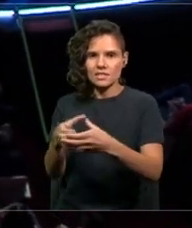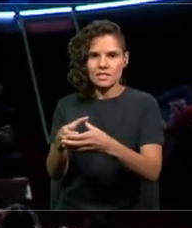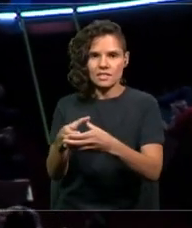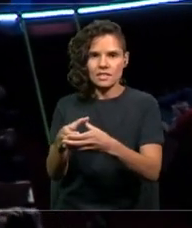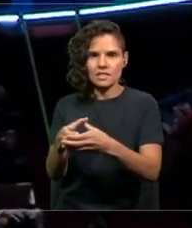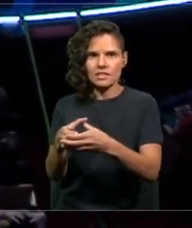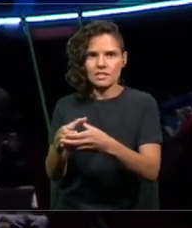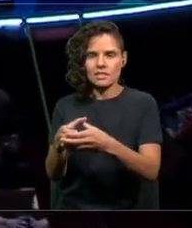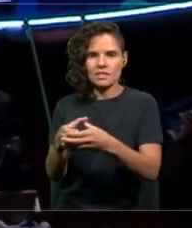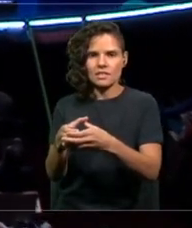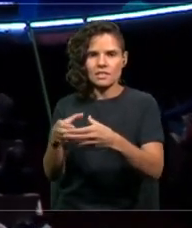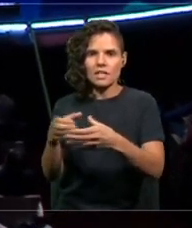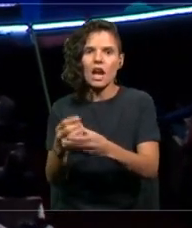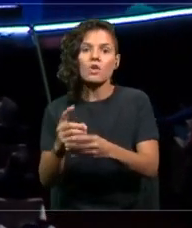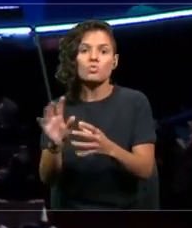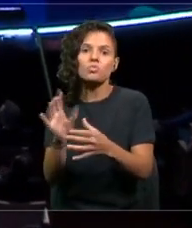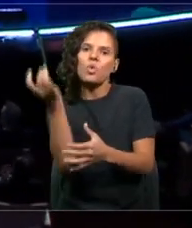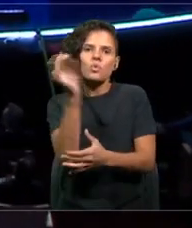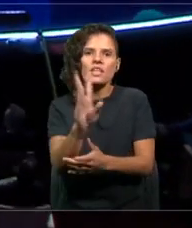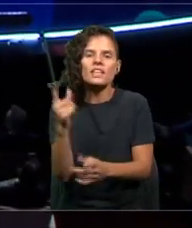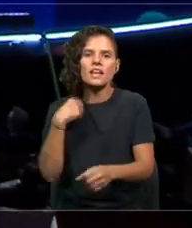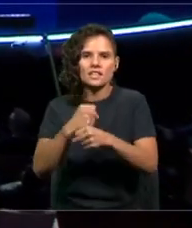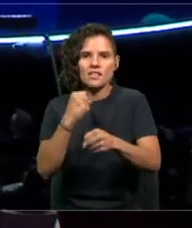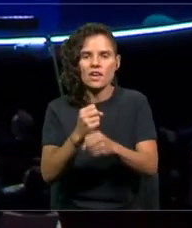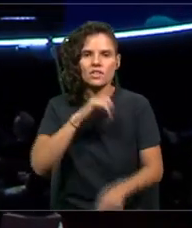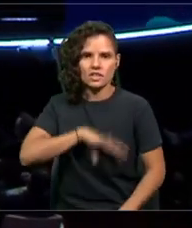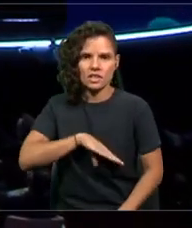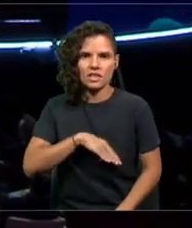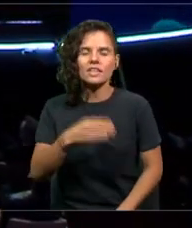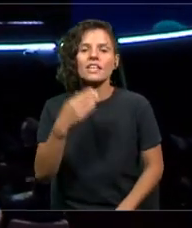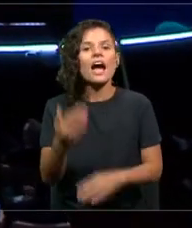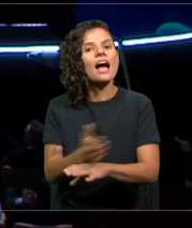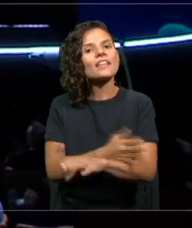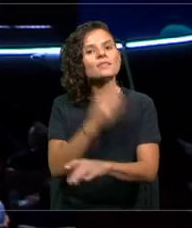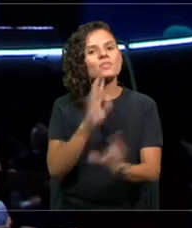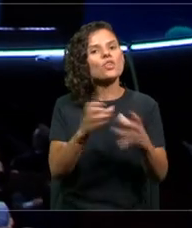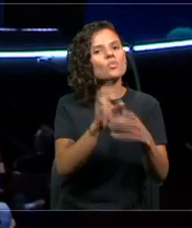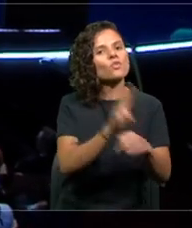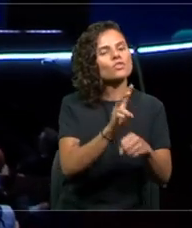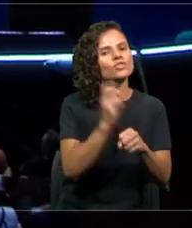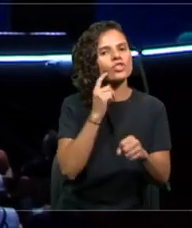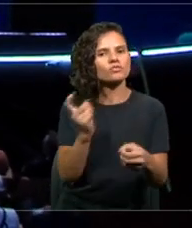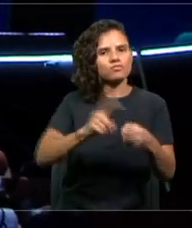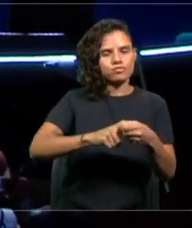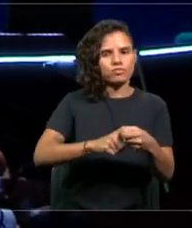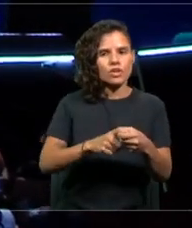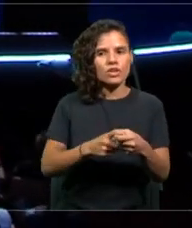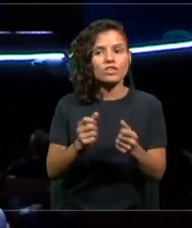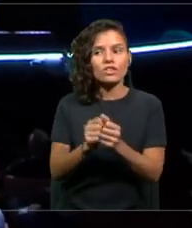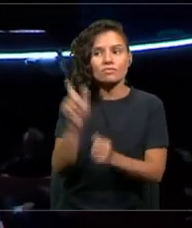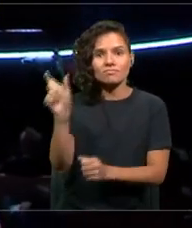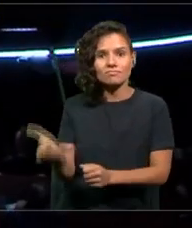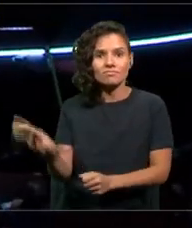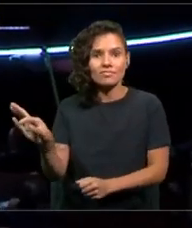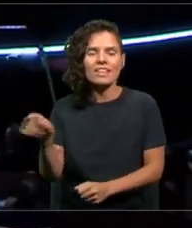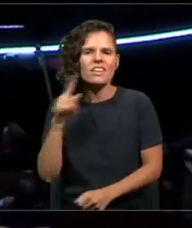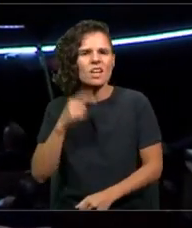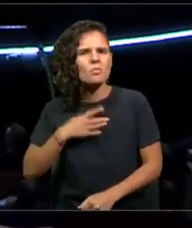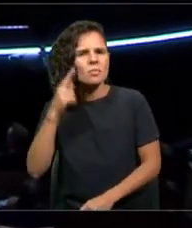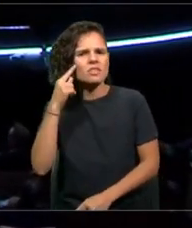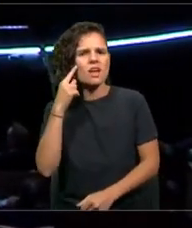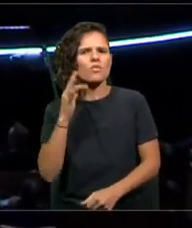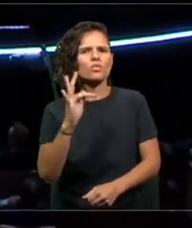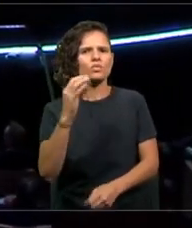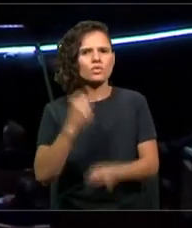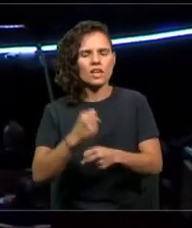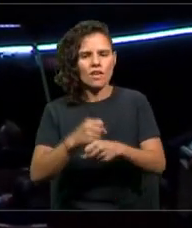Chile. Anteriormente fue dirigente nacional del Colegio de Profesores. Con ella queremos reflexionar sobre el futuro del trabajo en esta